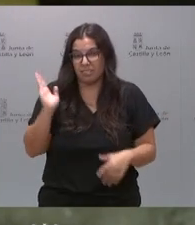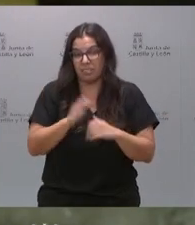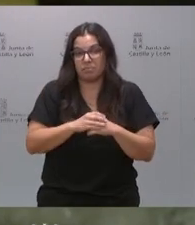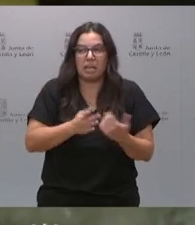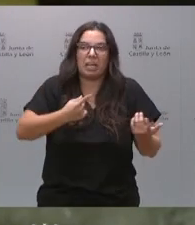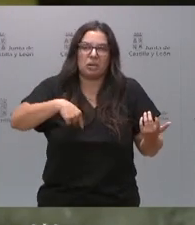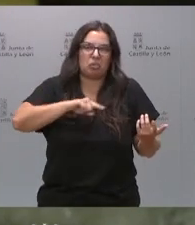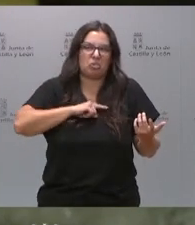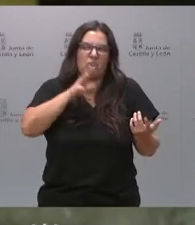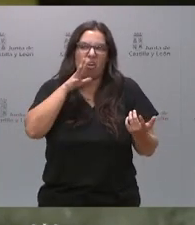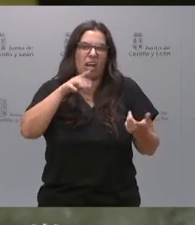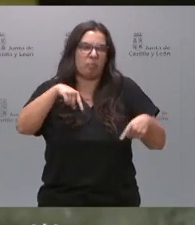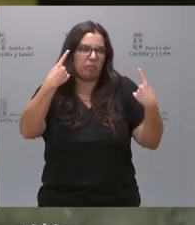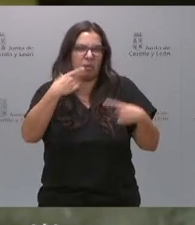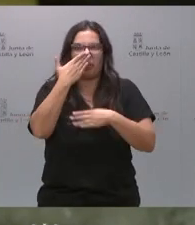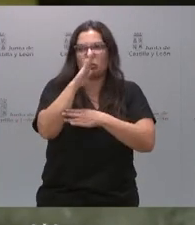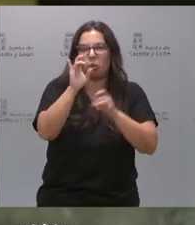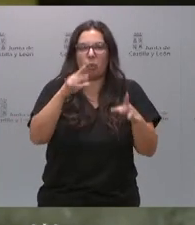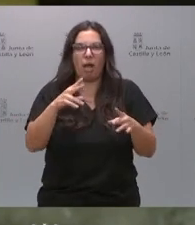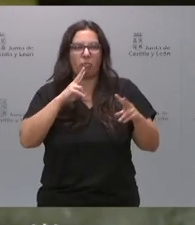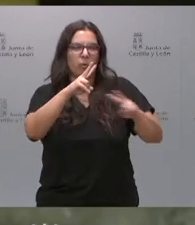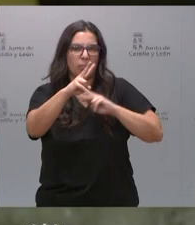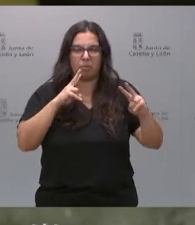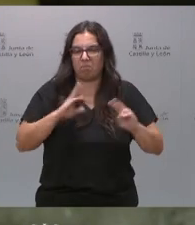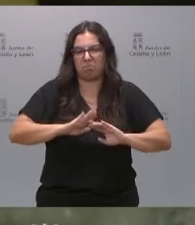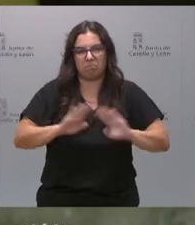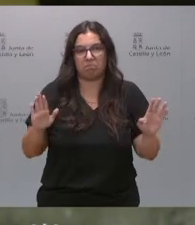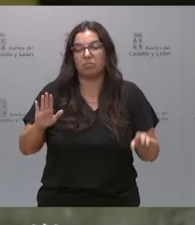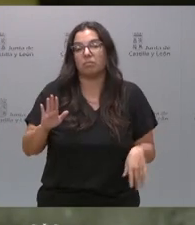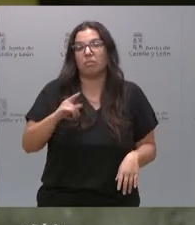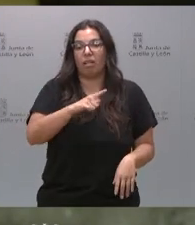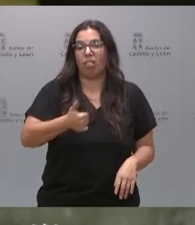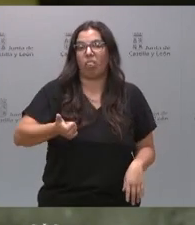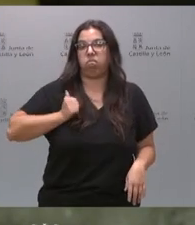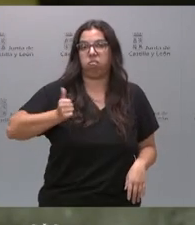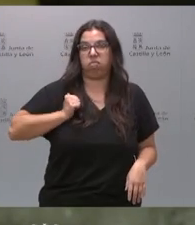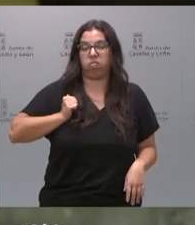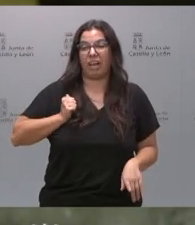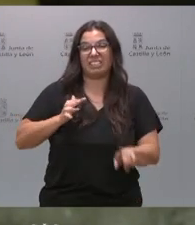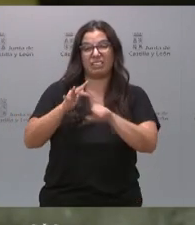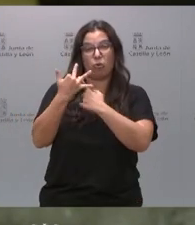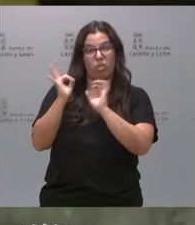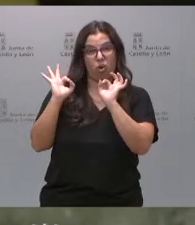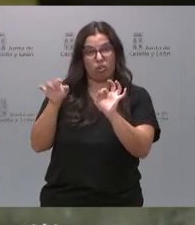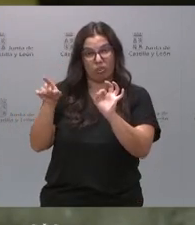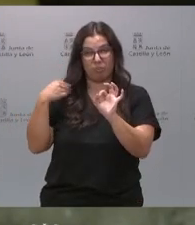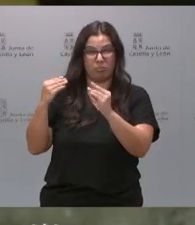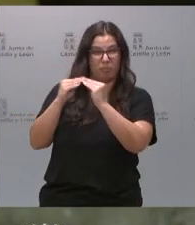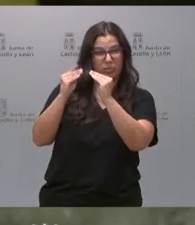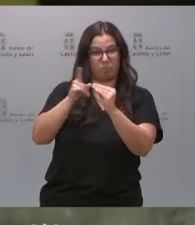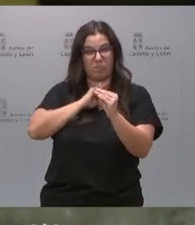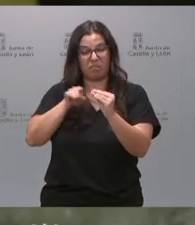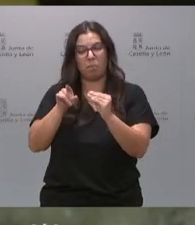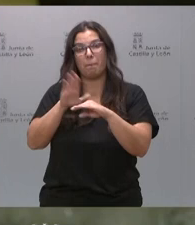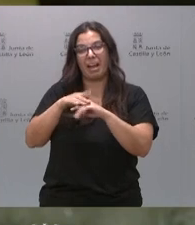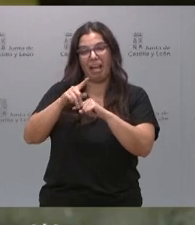nosotros no vamos a entrar en esa actitud. Desde luego, utilizar un hecho como este para provocar